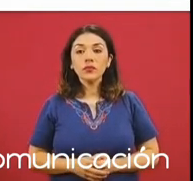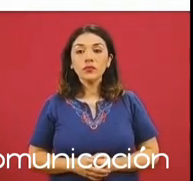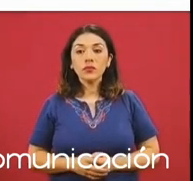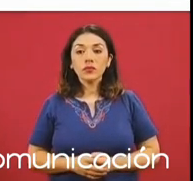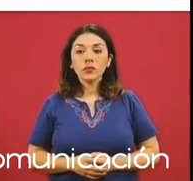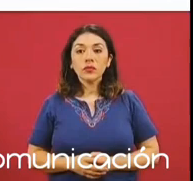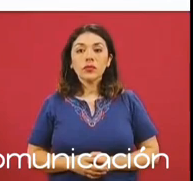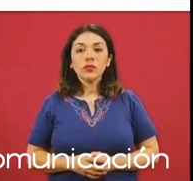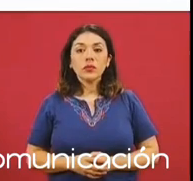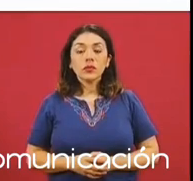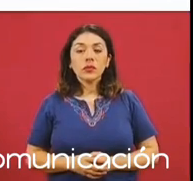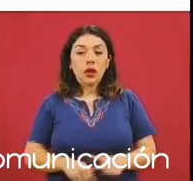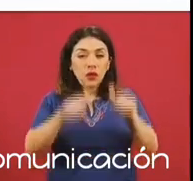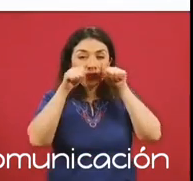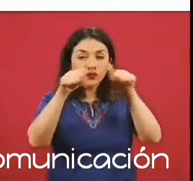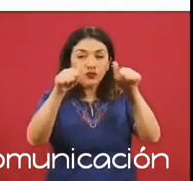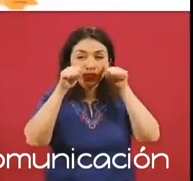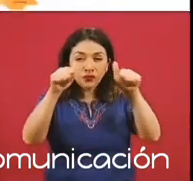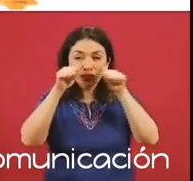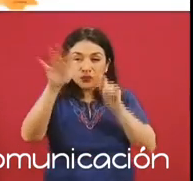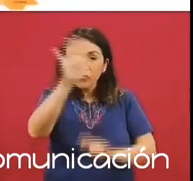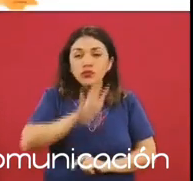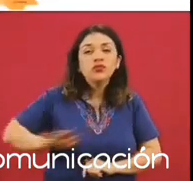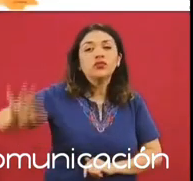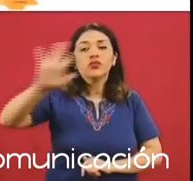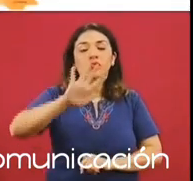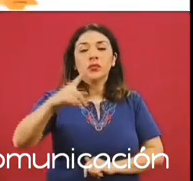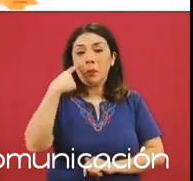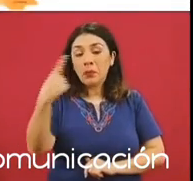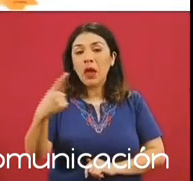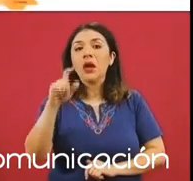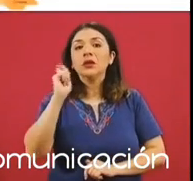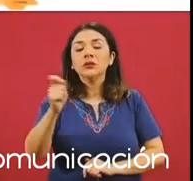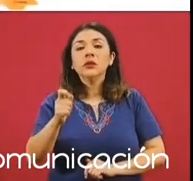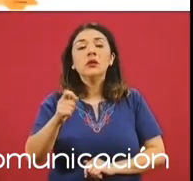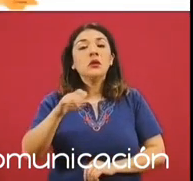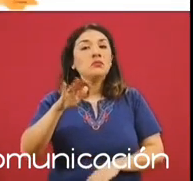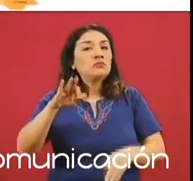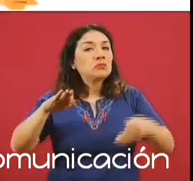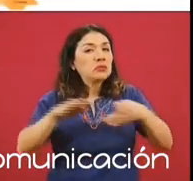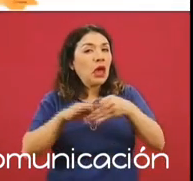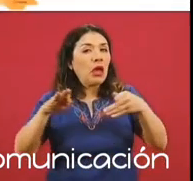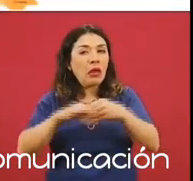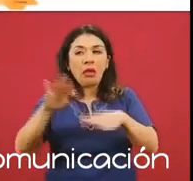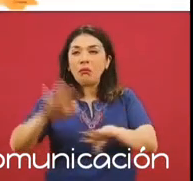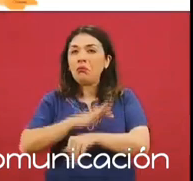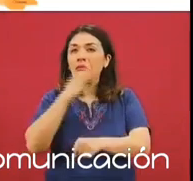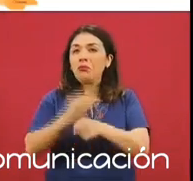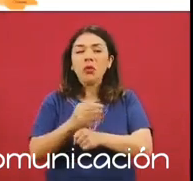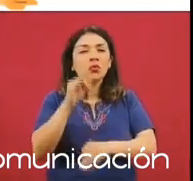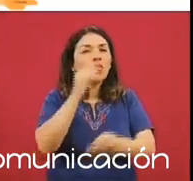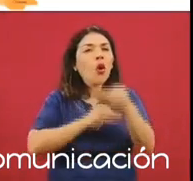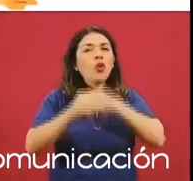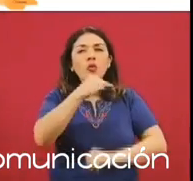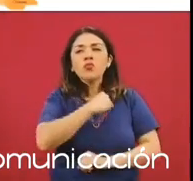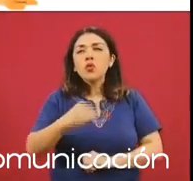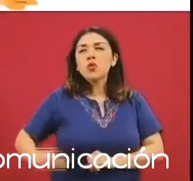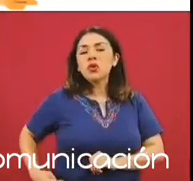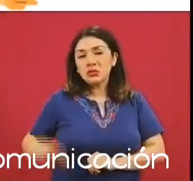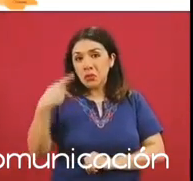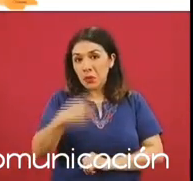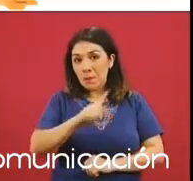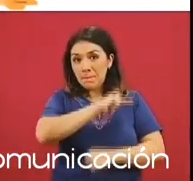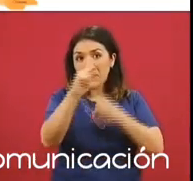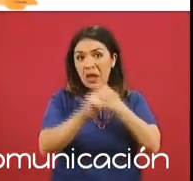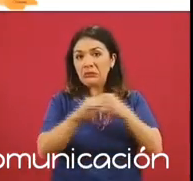La cobertura territorial. Mencionar que estamos prácticamente en todos los municipios del país,